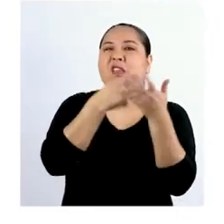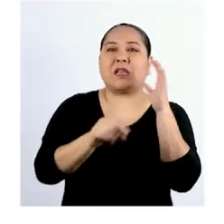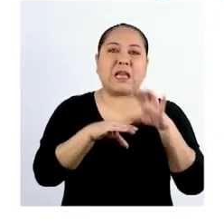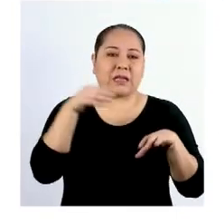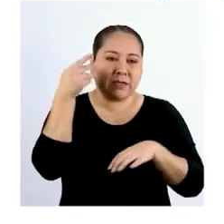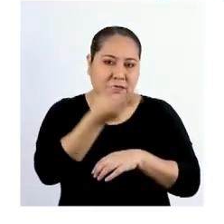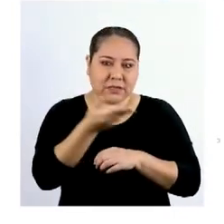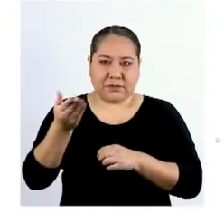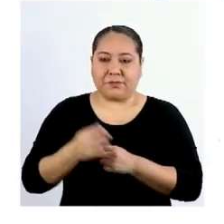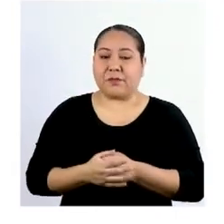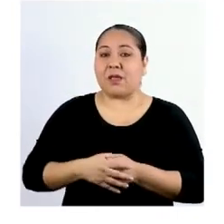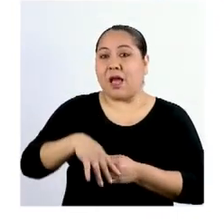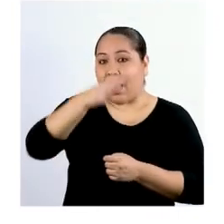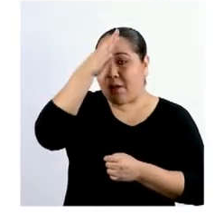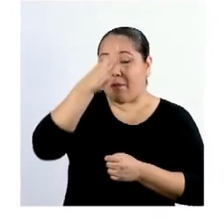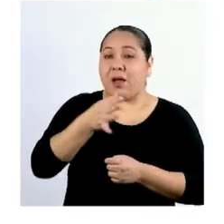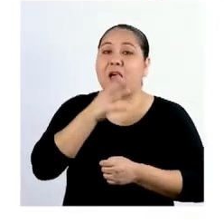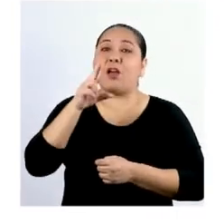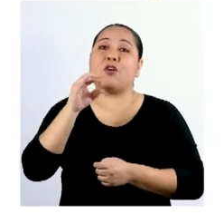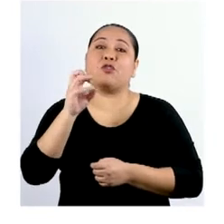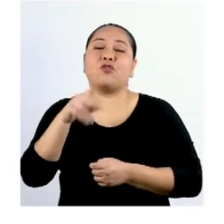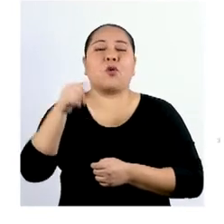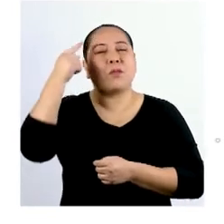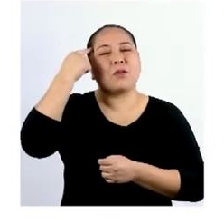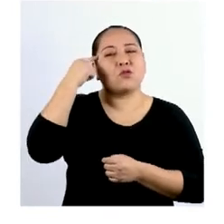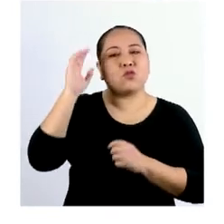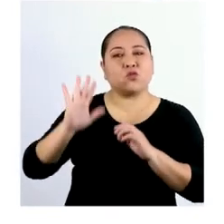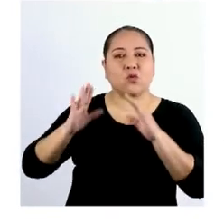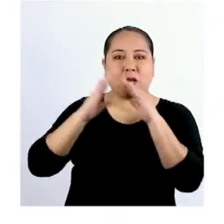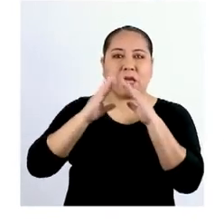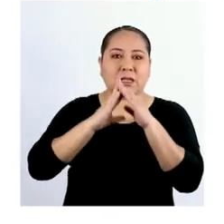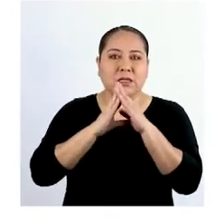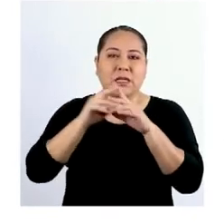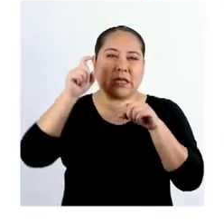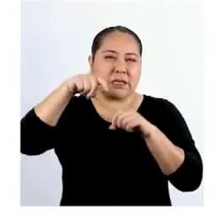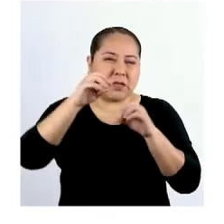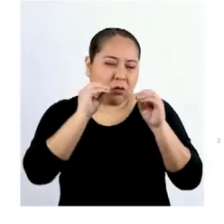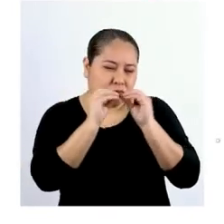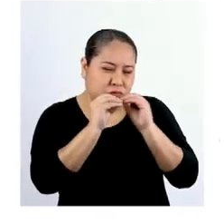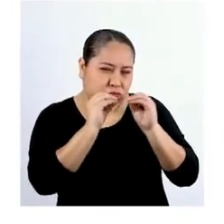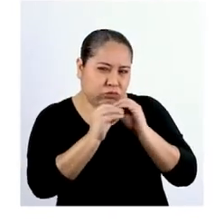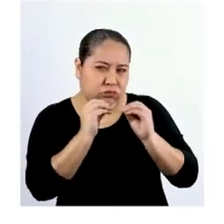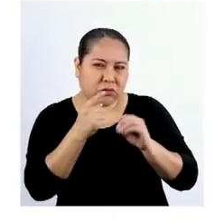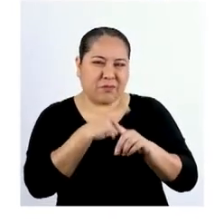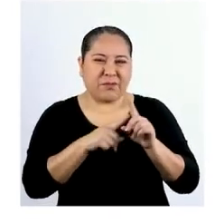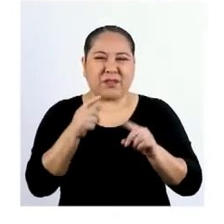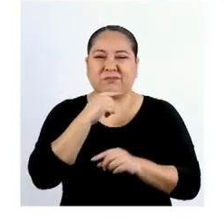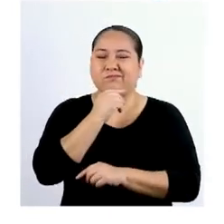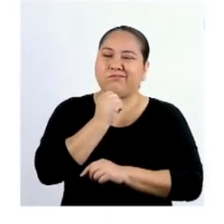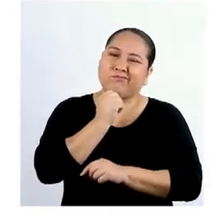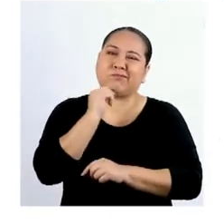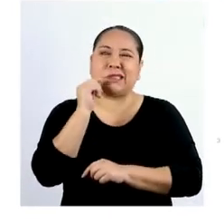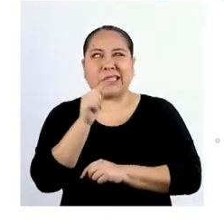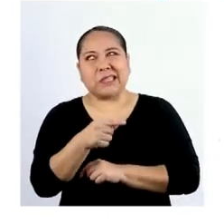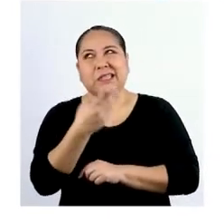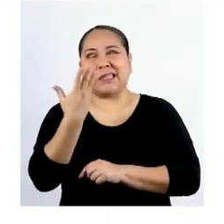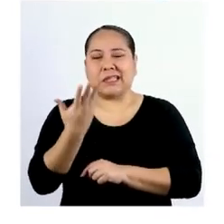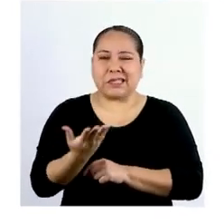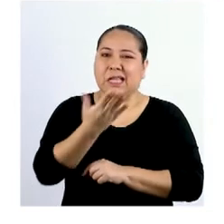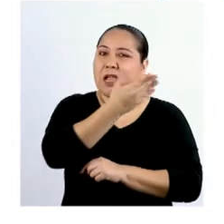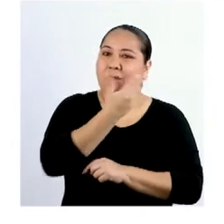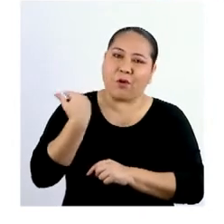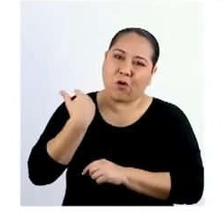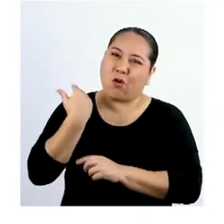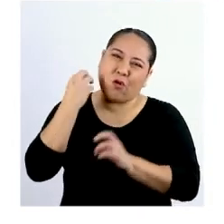hacer con él. El padre de Rocío cree que su casa necesita mantenimiento, pero no está convencido de que esa